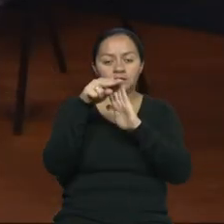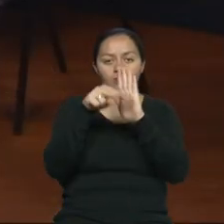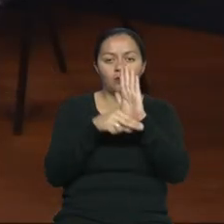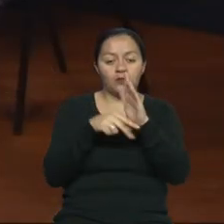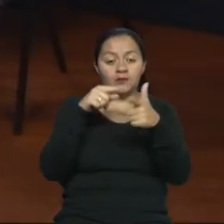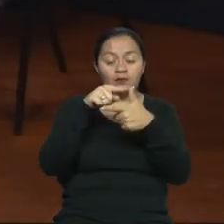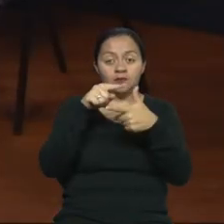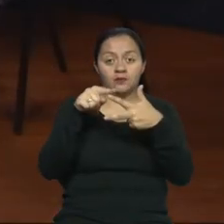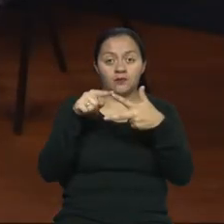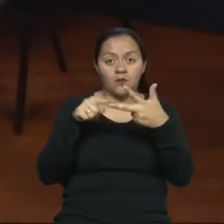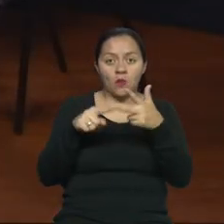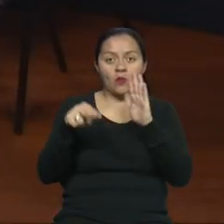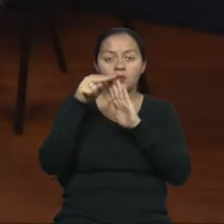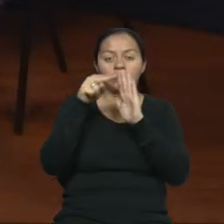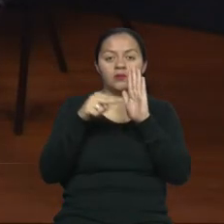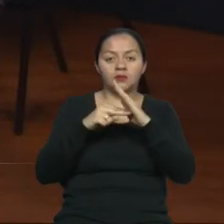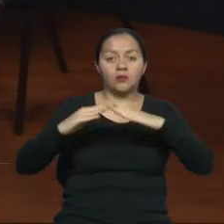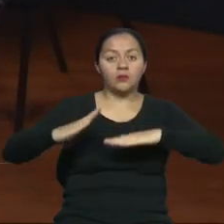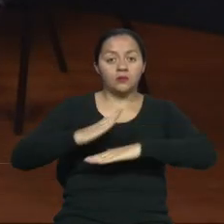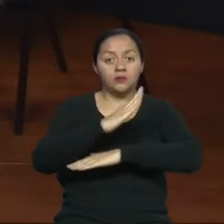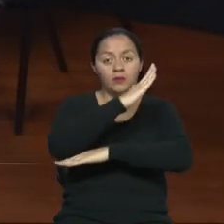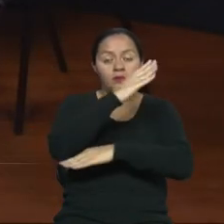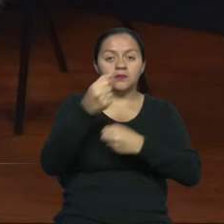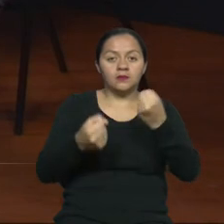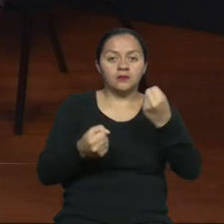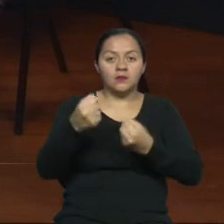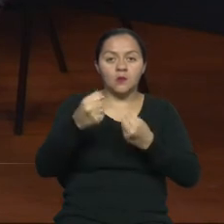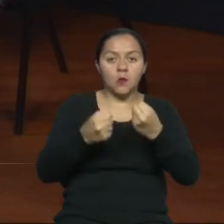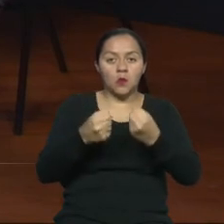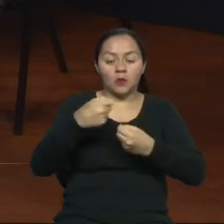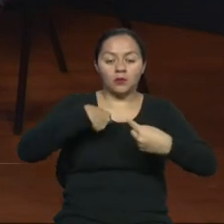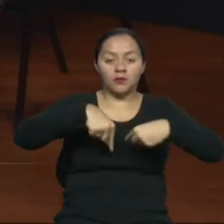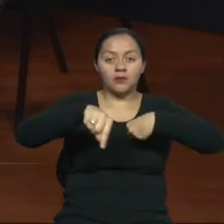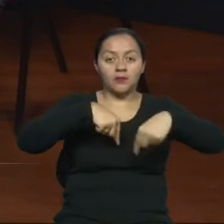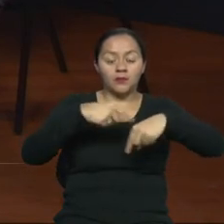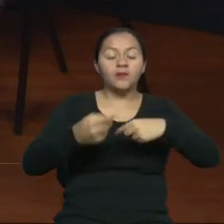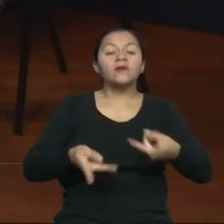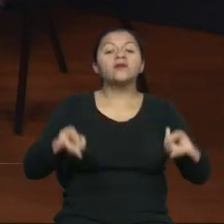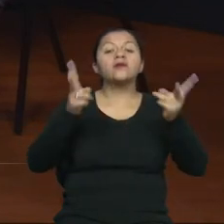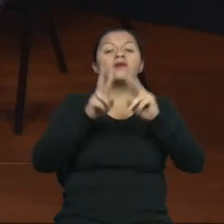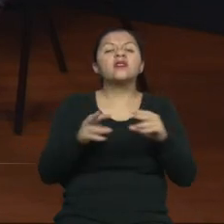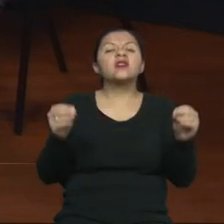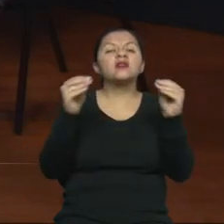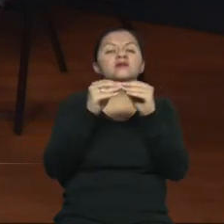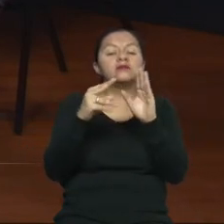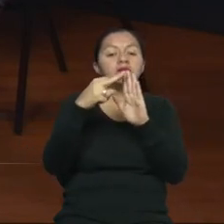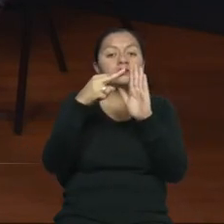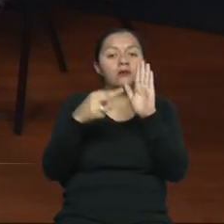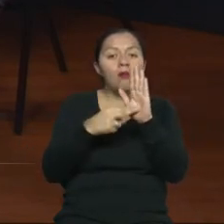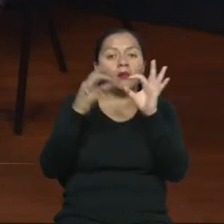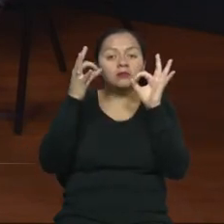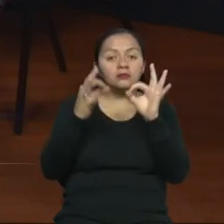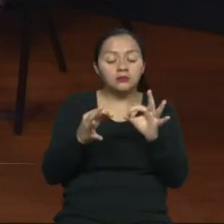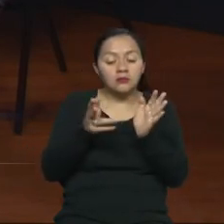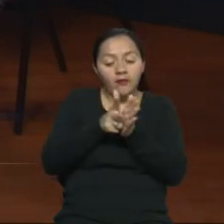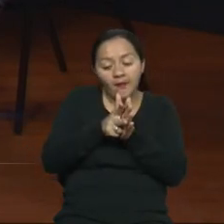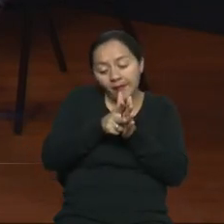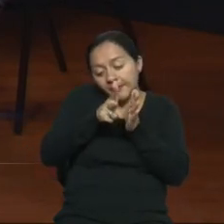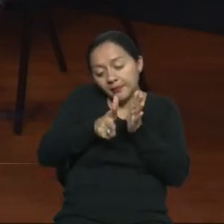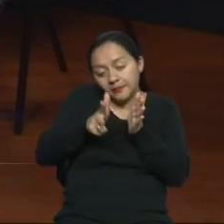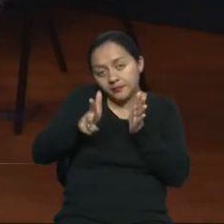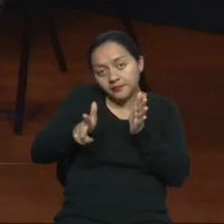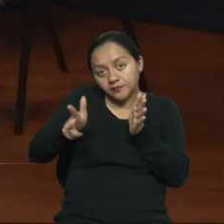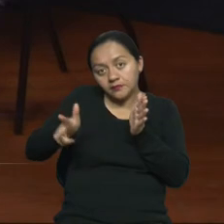Se ha creado la norma de rampas para vehículos de transporte. Tenemos la norma de terminales, estaciones